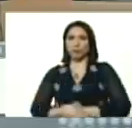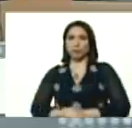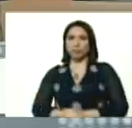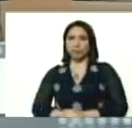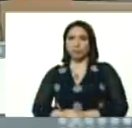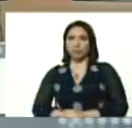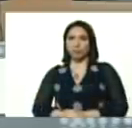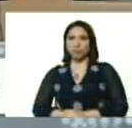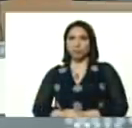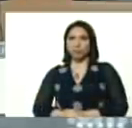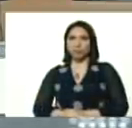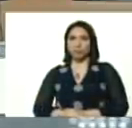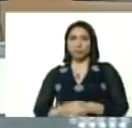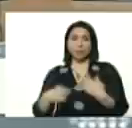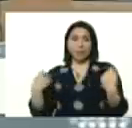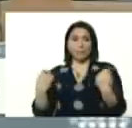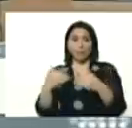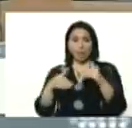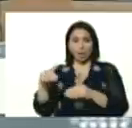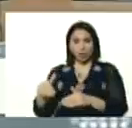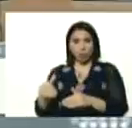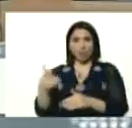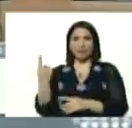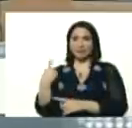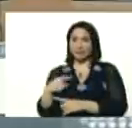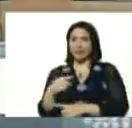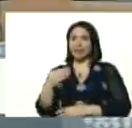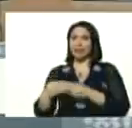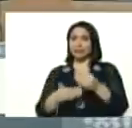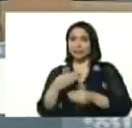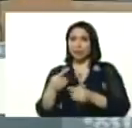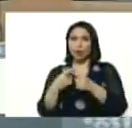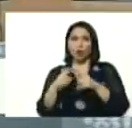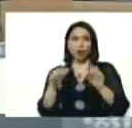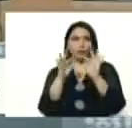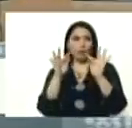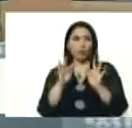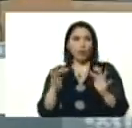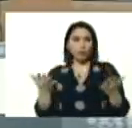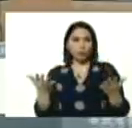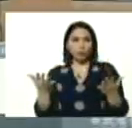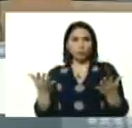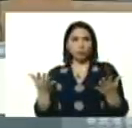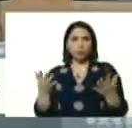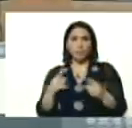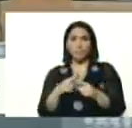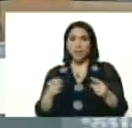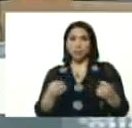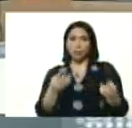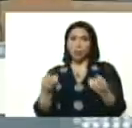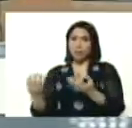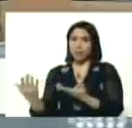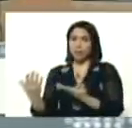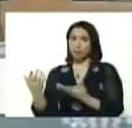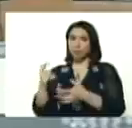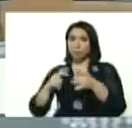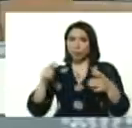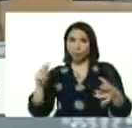y la campaña electoral, tendrá que ser, en otro formato, pero que llegue a la gente, verdad,